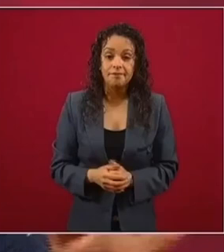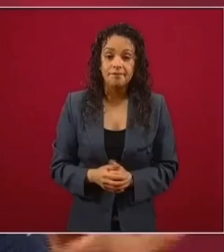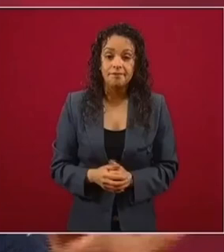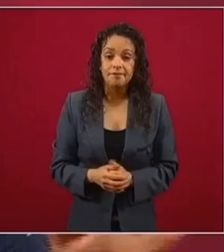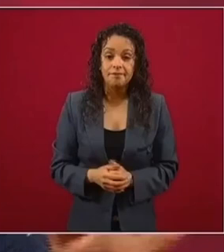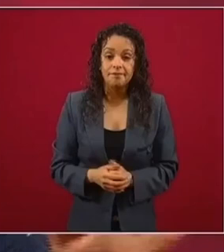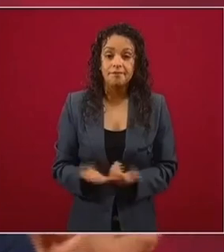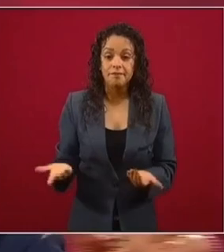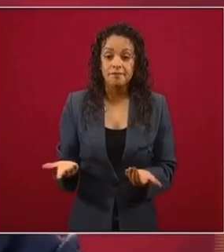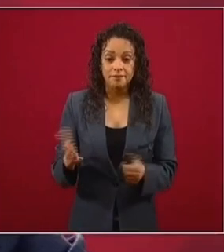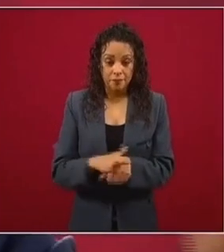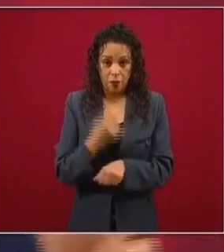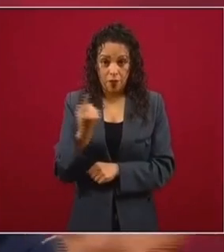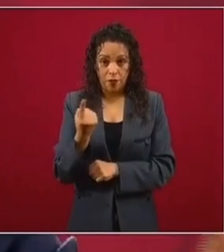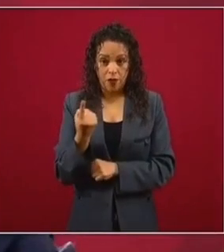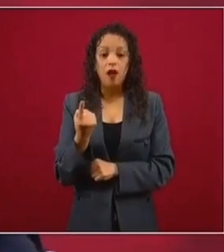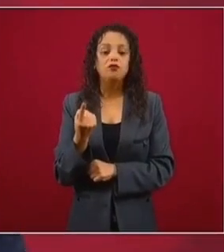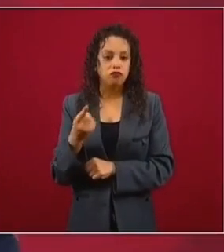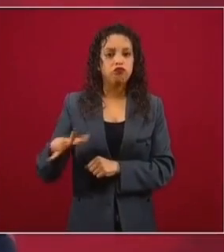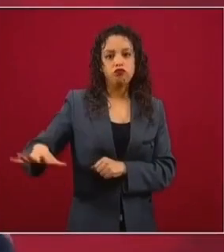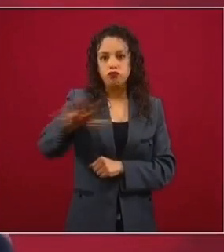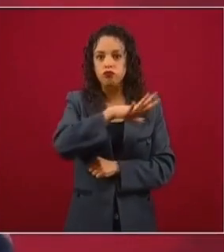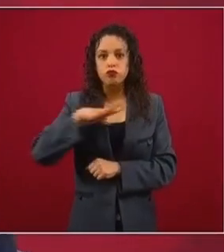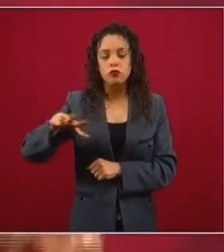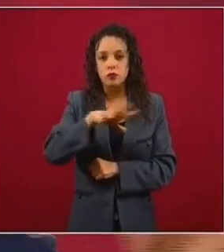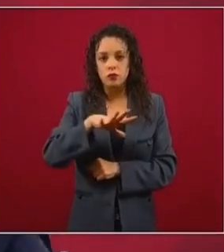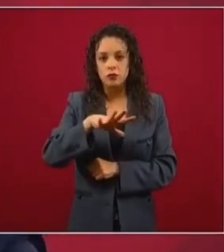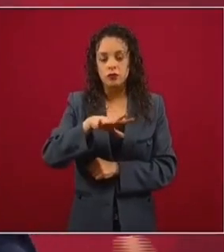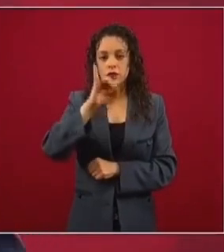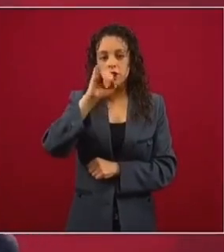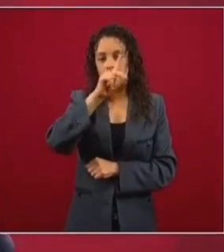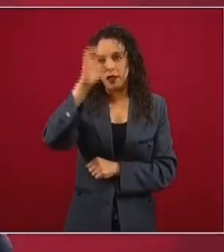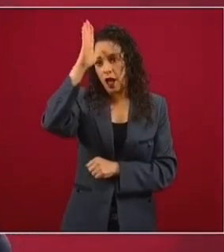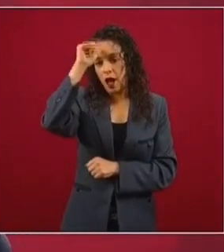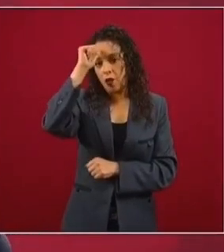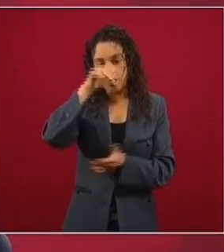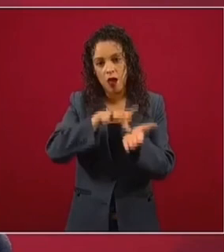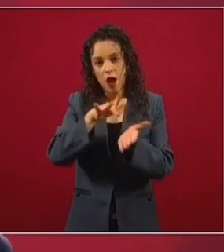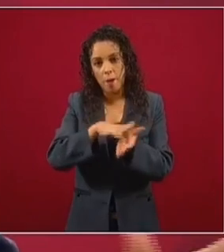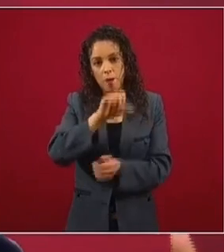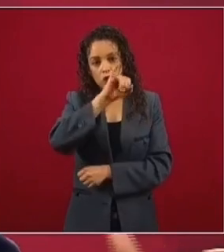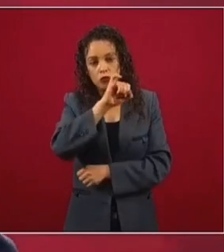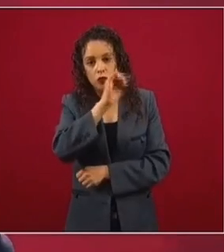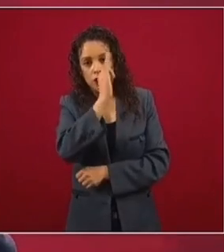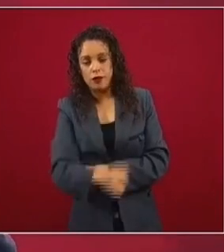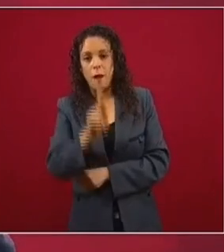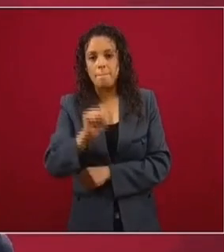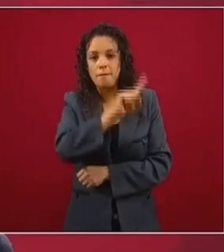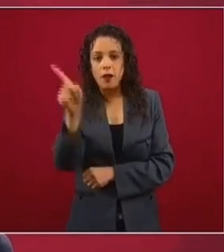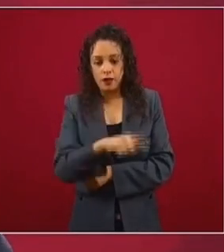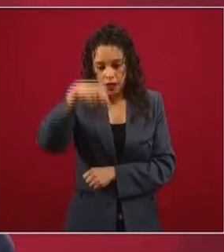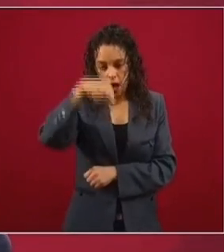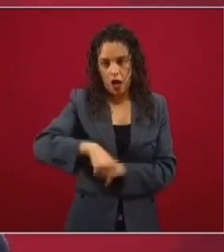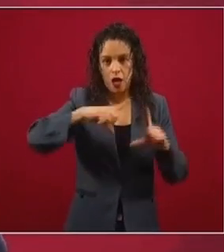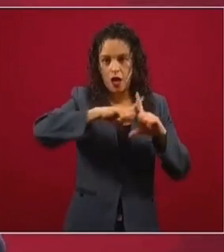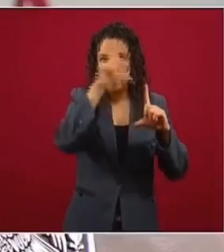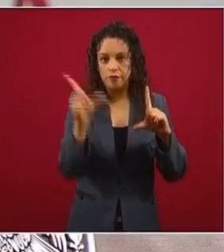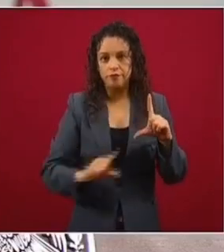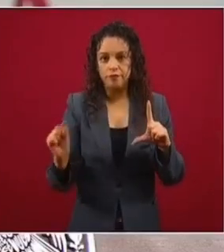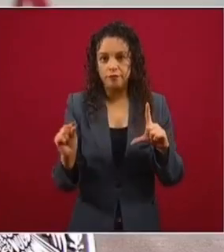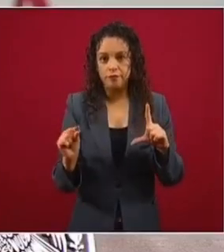Porque hay un conceso general a favor de la paz en el país y